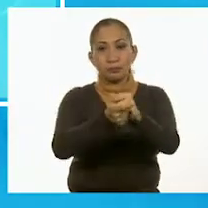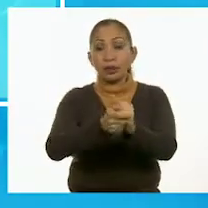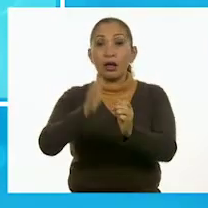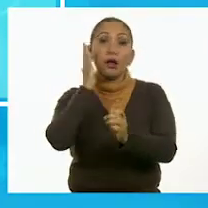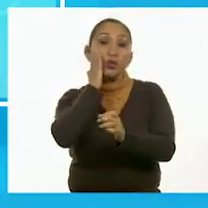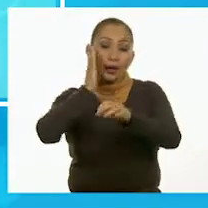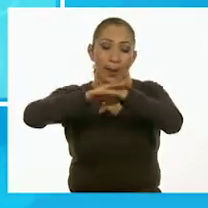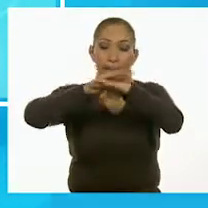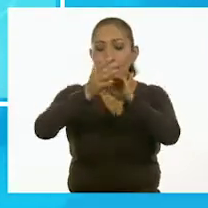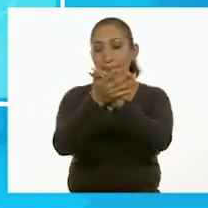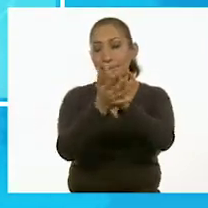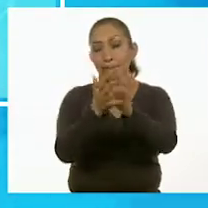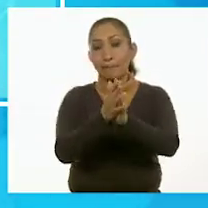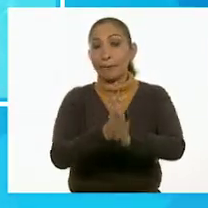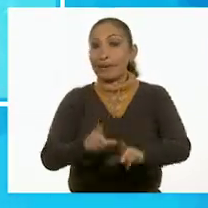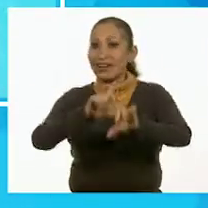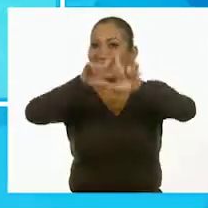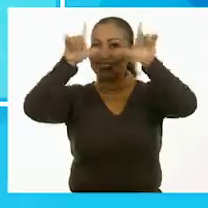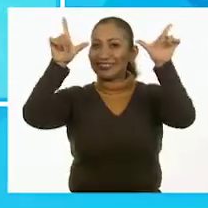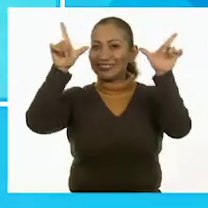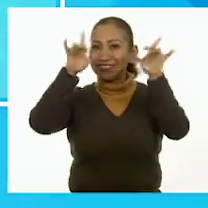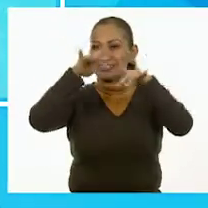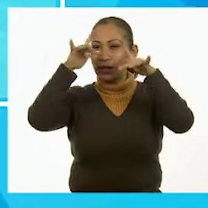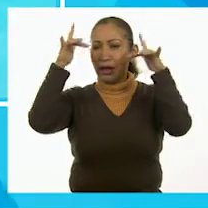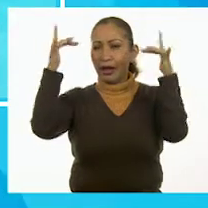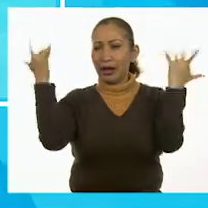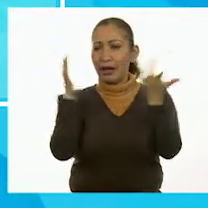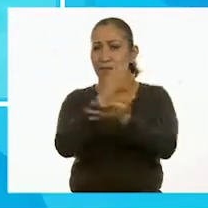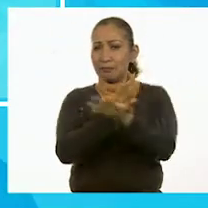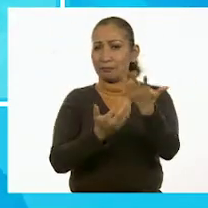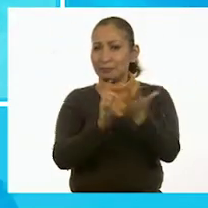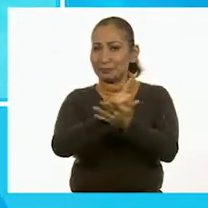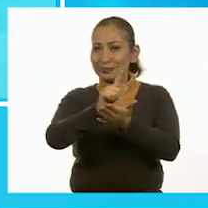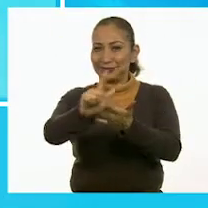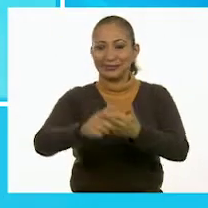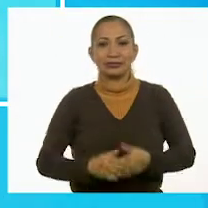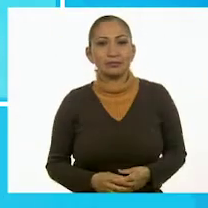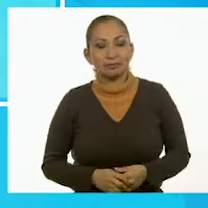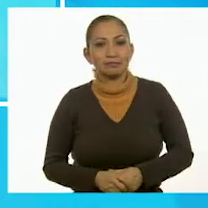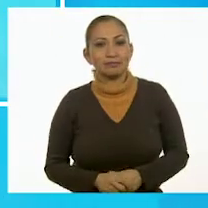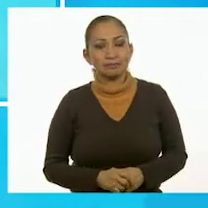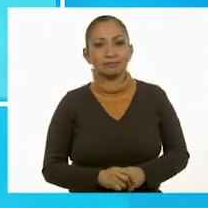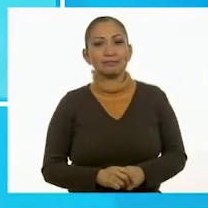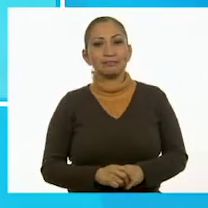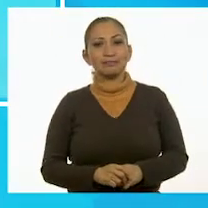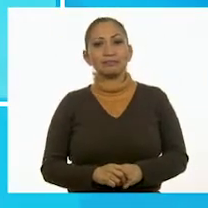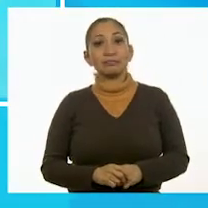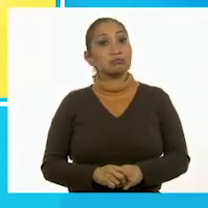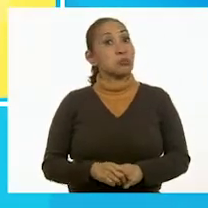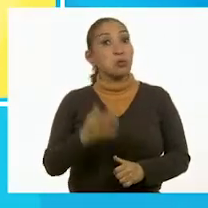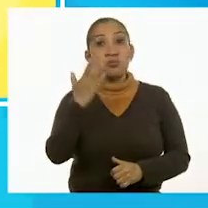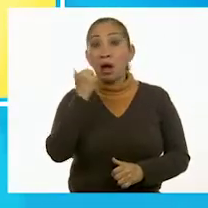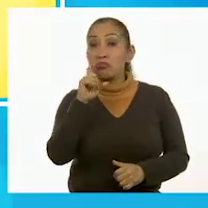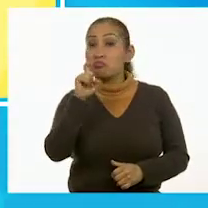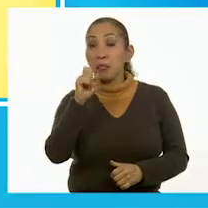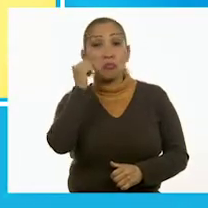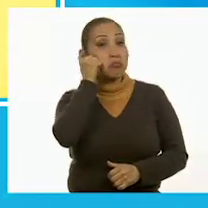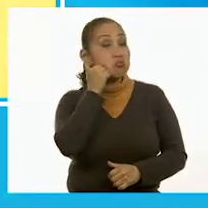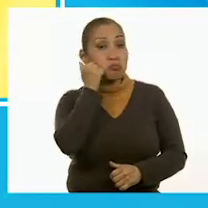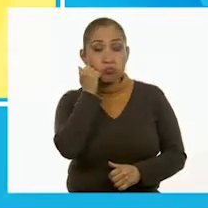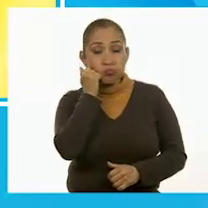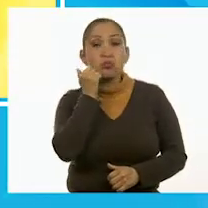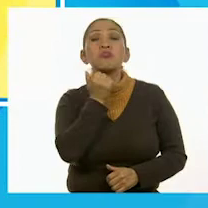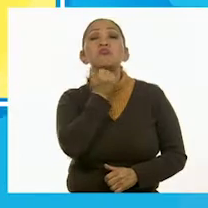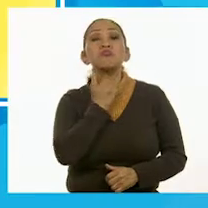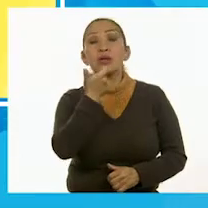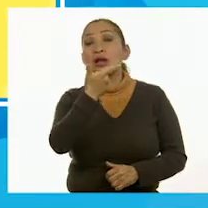Sécalas con una toalla. ¡Y listo! Tus manos están limpias. Si no tienes agua y jabón,